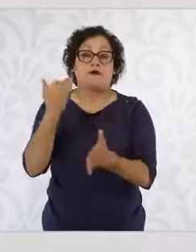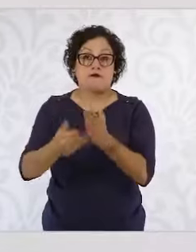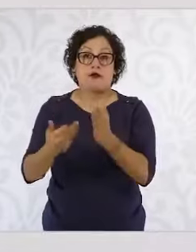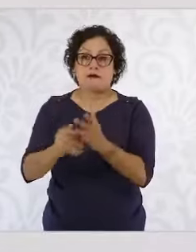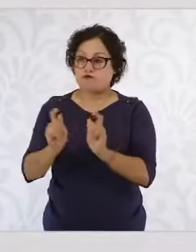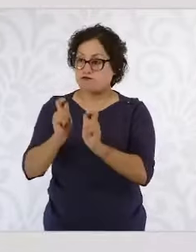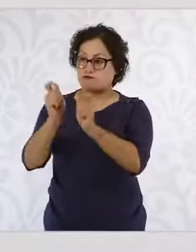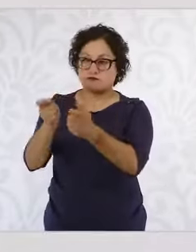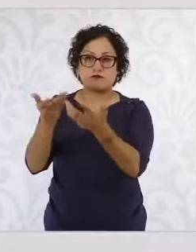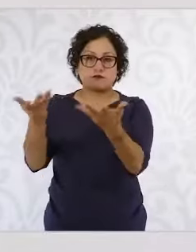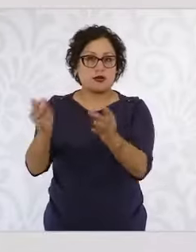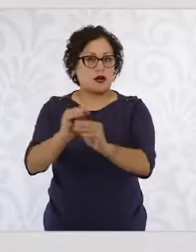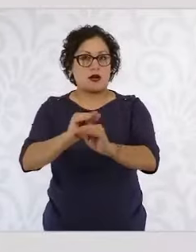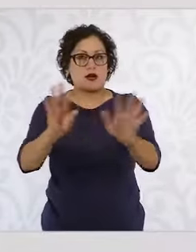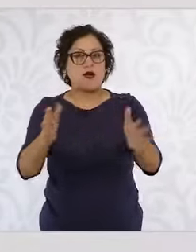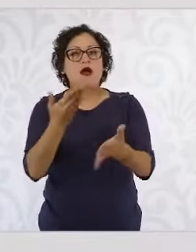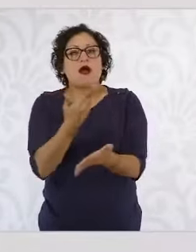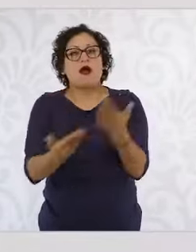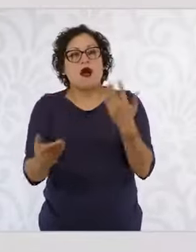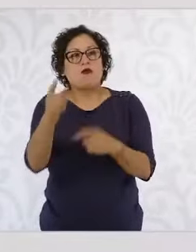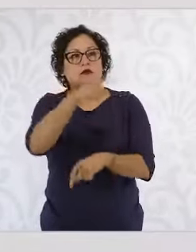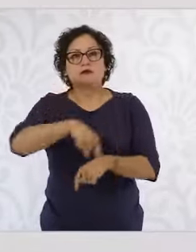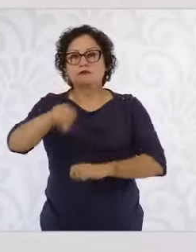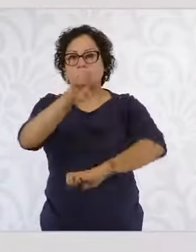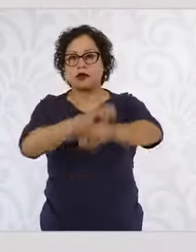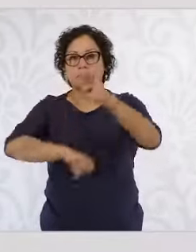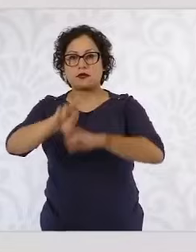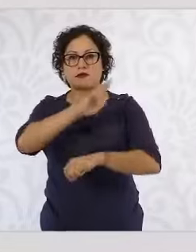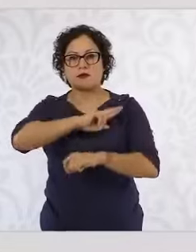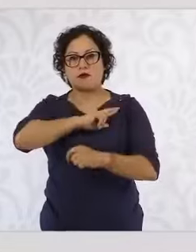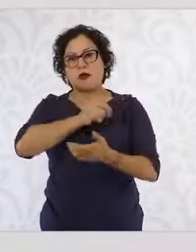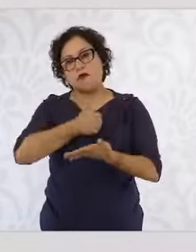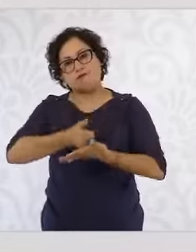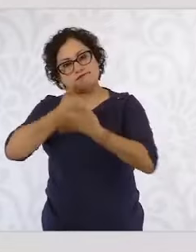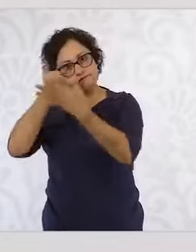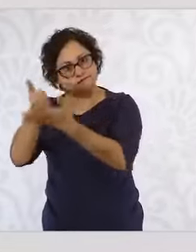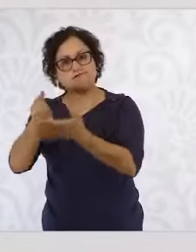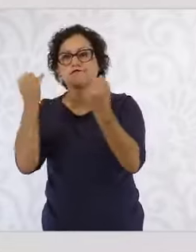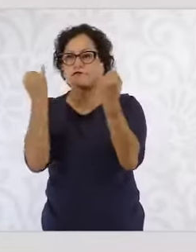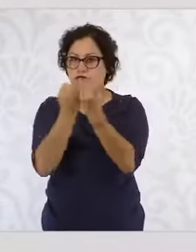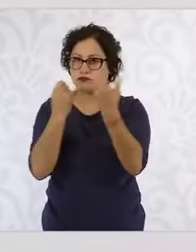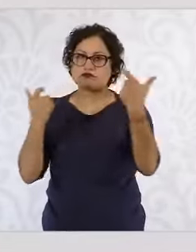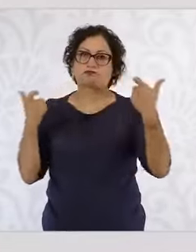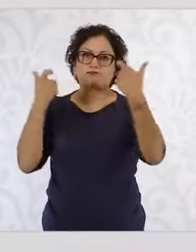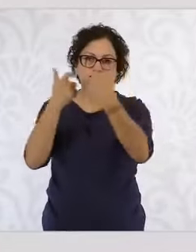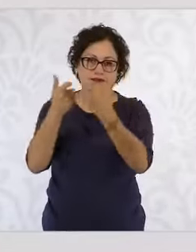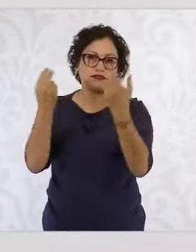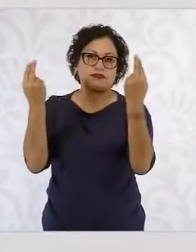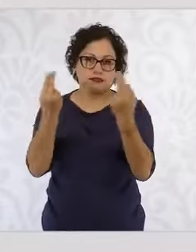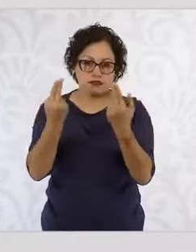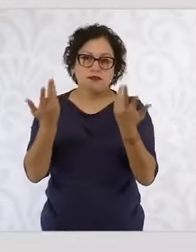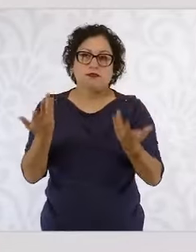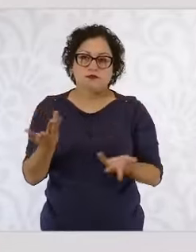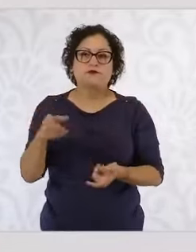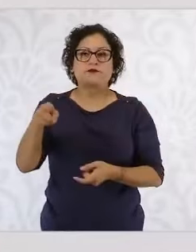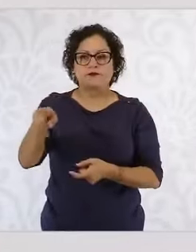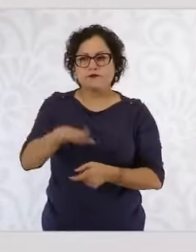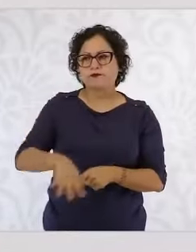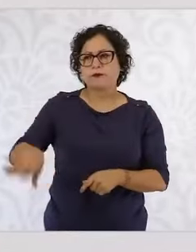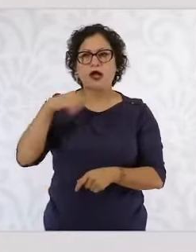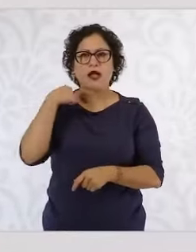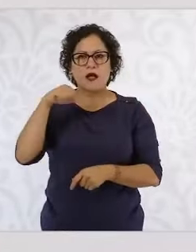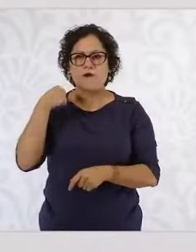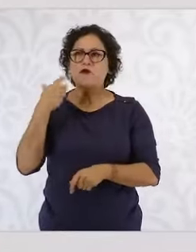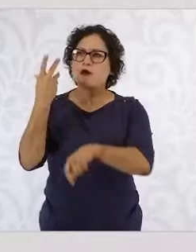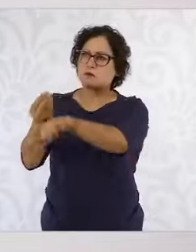también el apoyo de la iniciativa privada, no solamente para… Ya hay mucho avance en la reconstrucción de